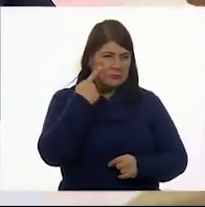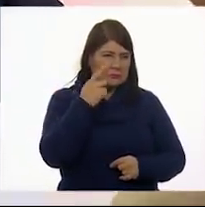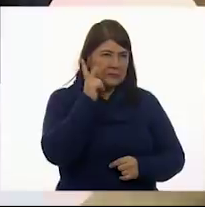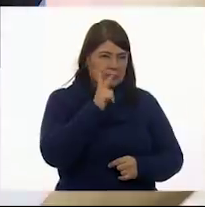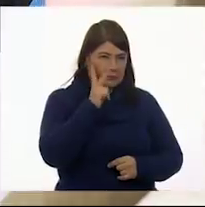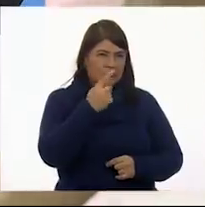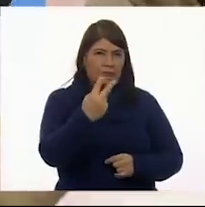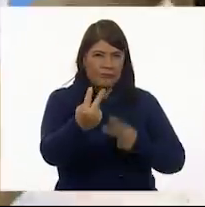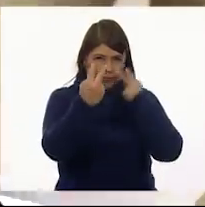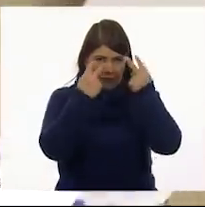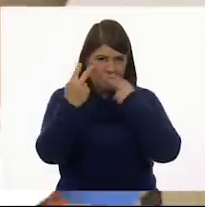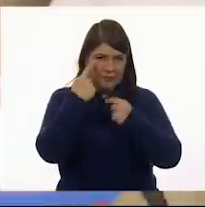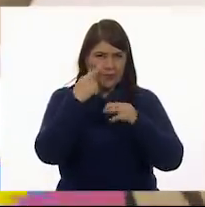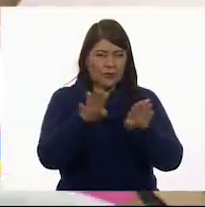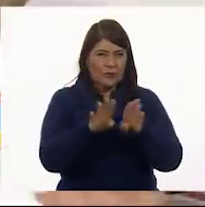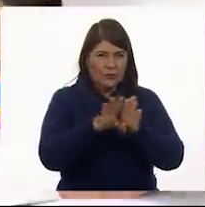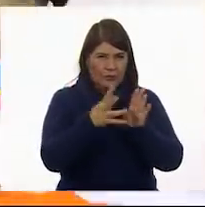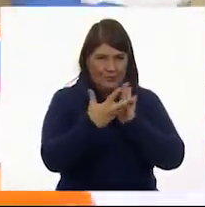observar.